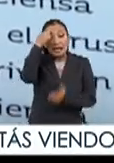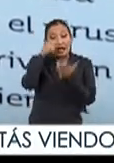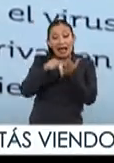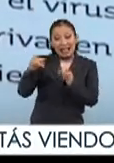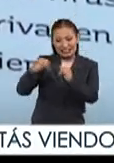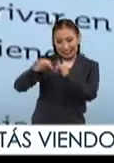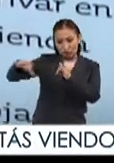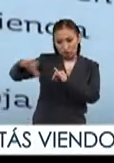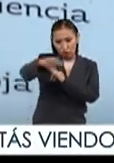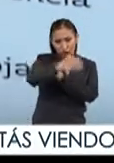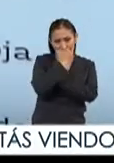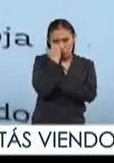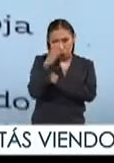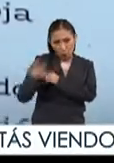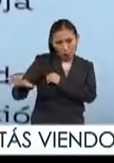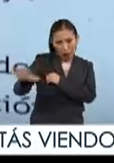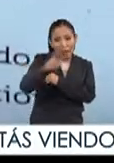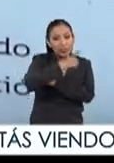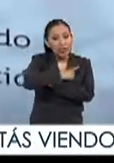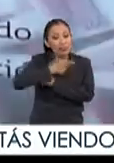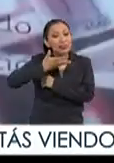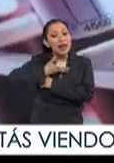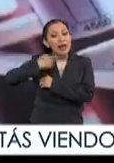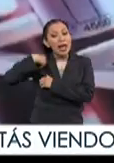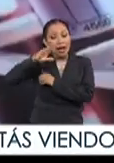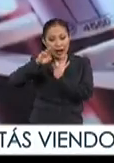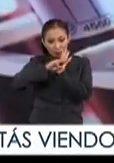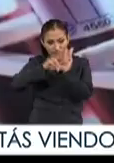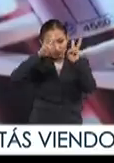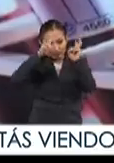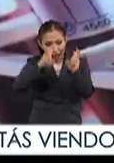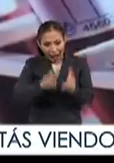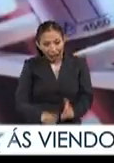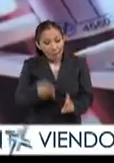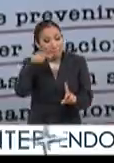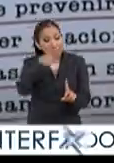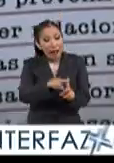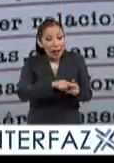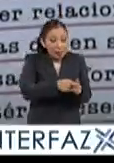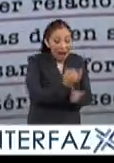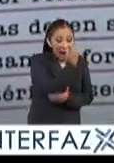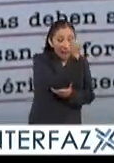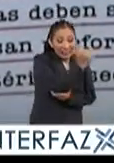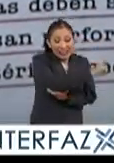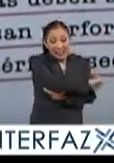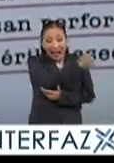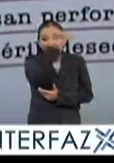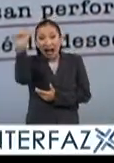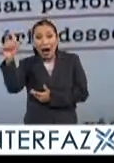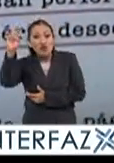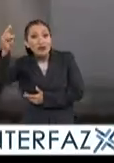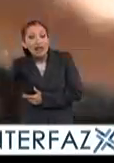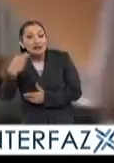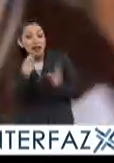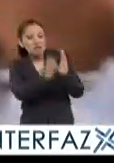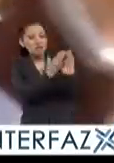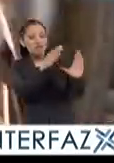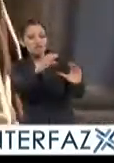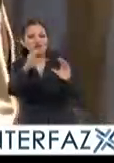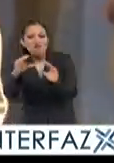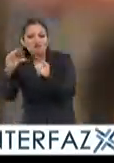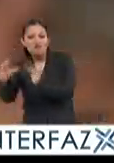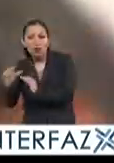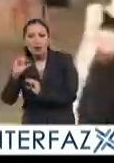que las instituciones educativas deben contar con un currículo académico desde la etapa preescolar hasta la universitaria